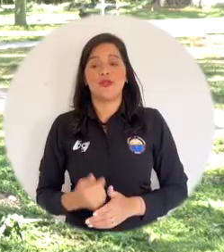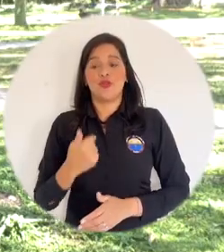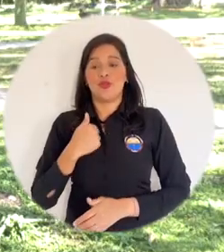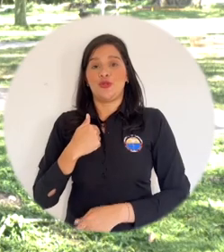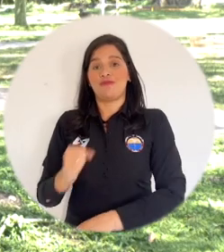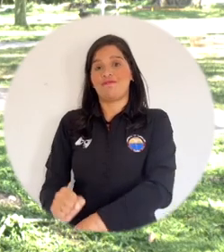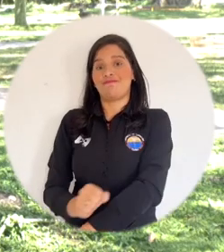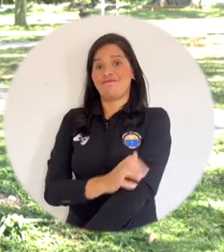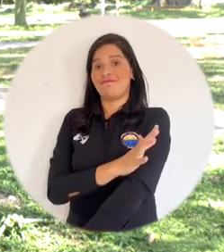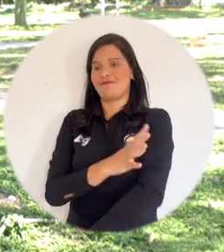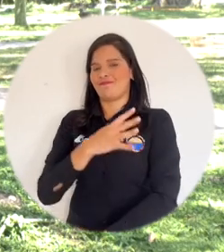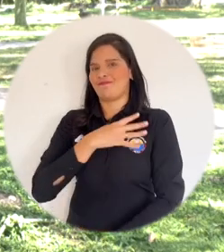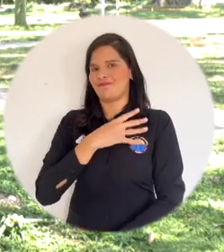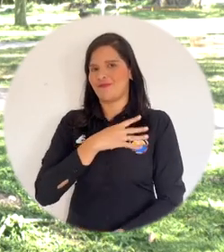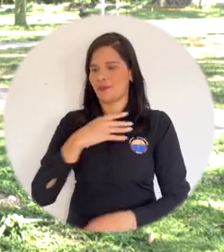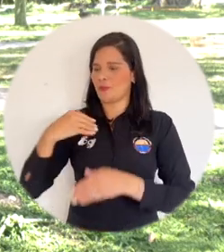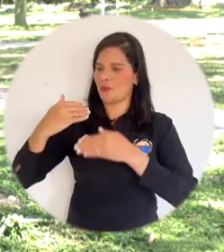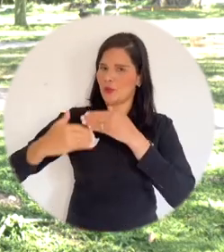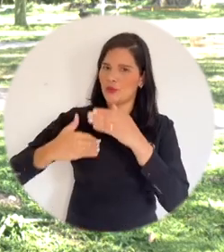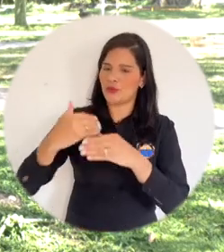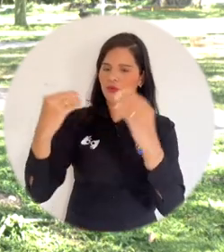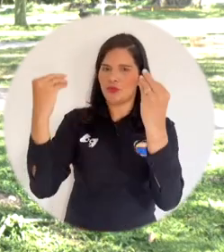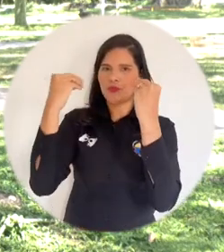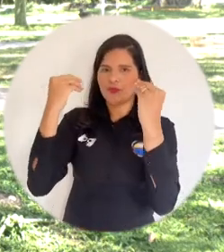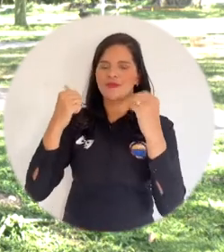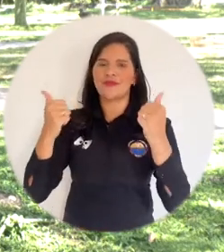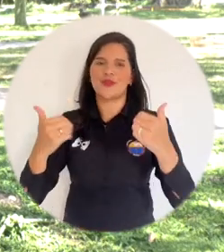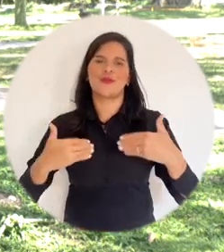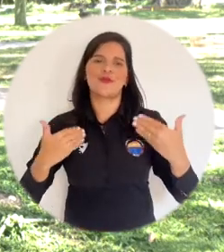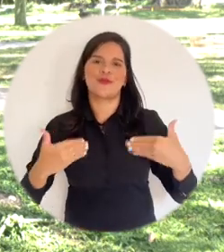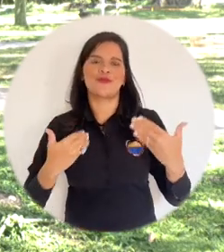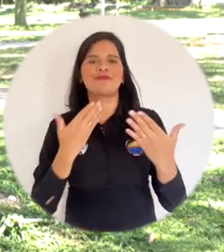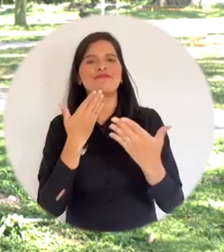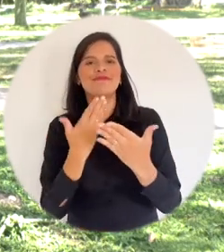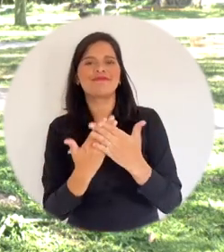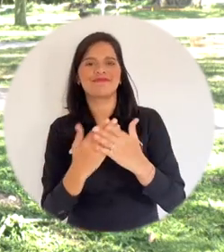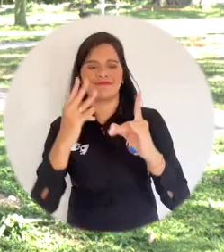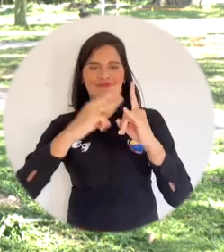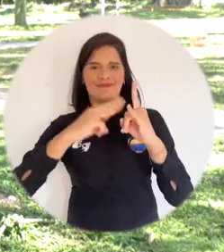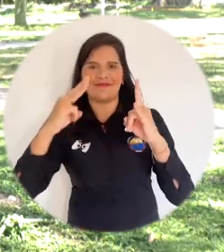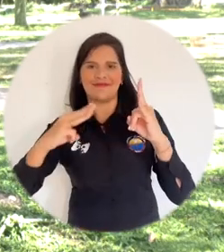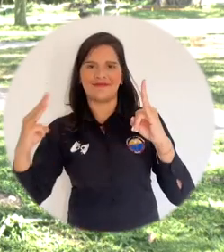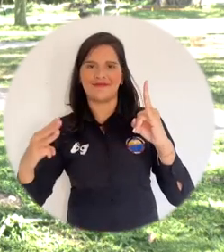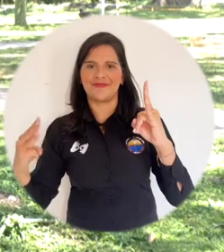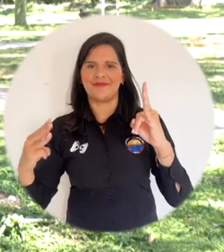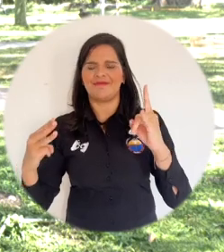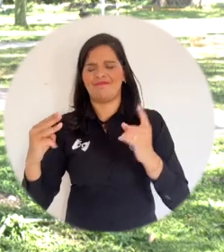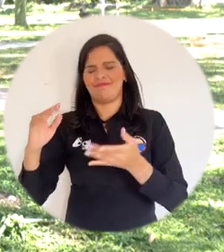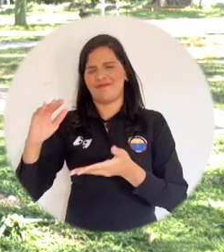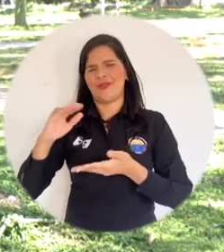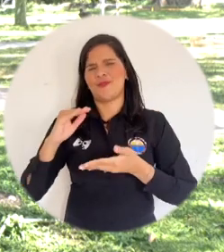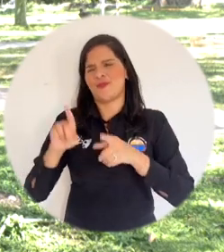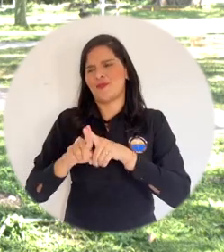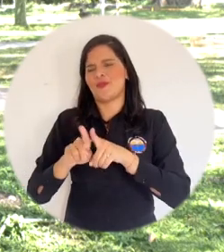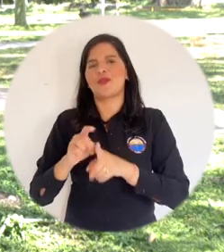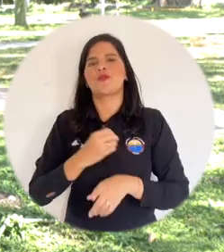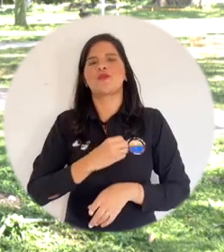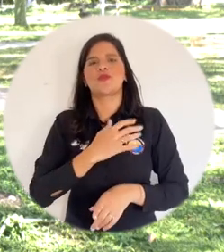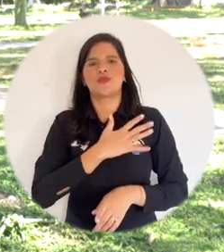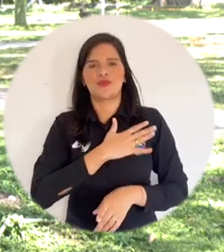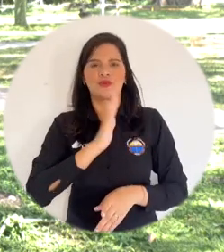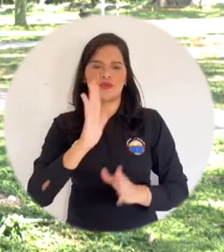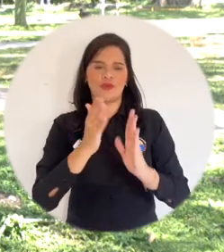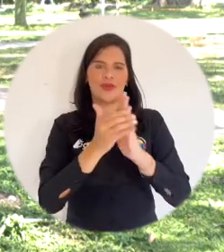muy emocionada por iniciar este nuevo proceso formativo, agradecida con la Universidad del Magdalena de habernos regalado esta